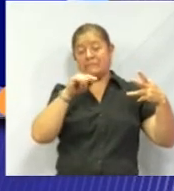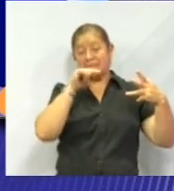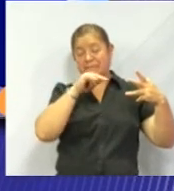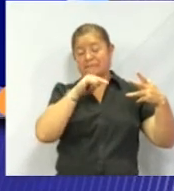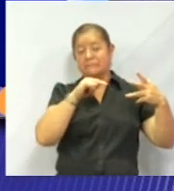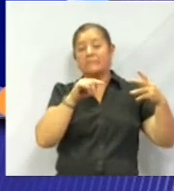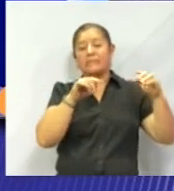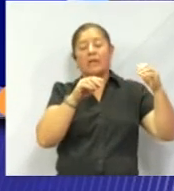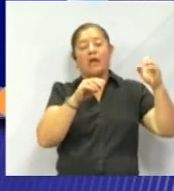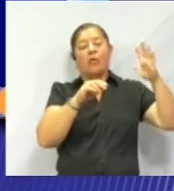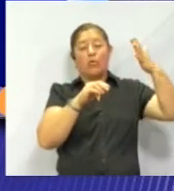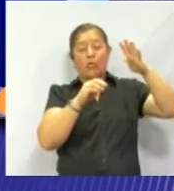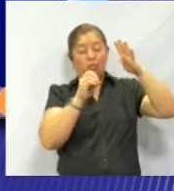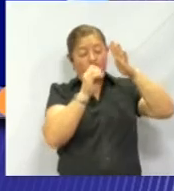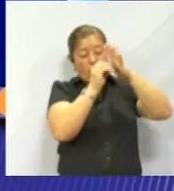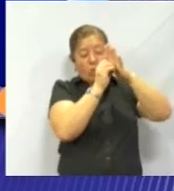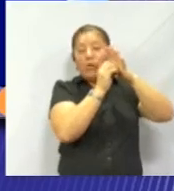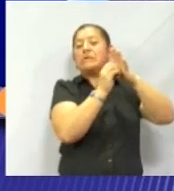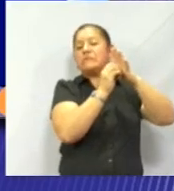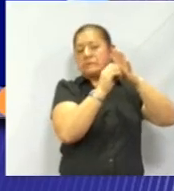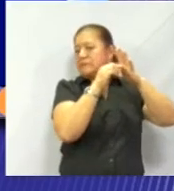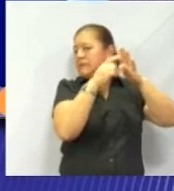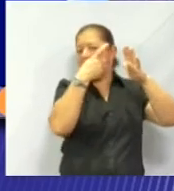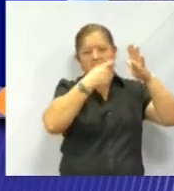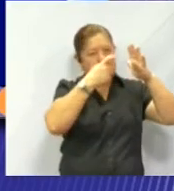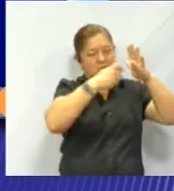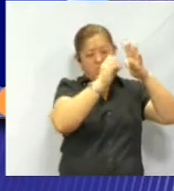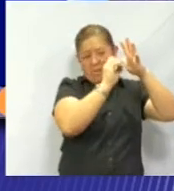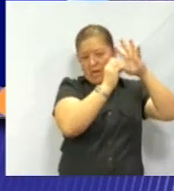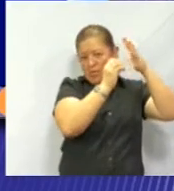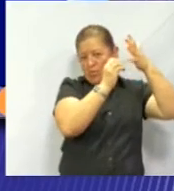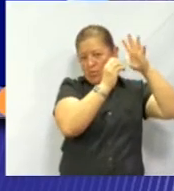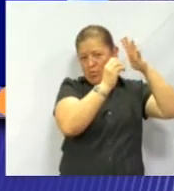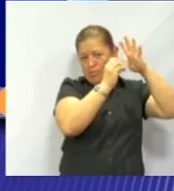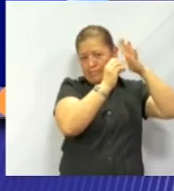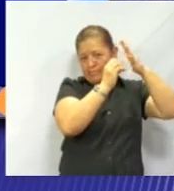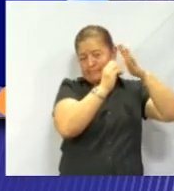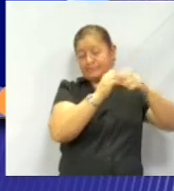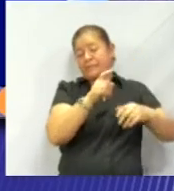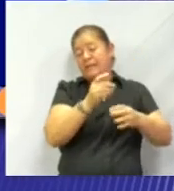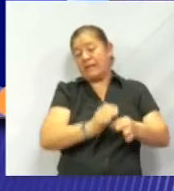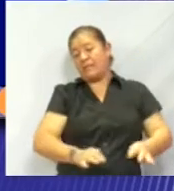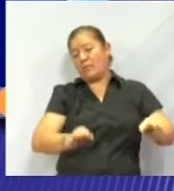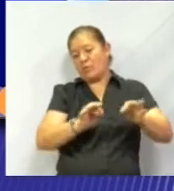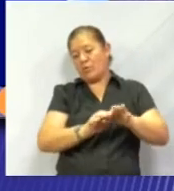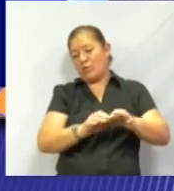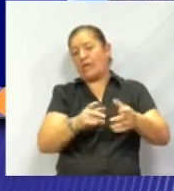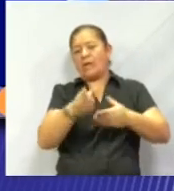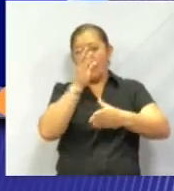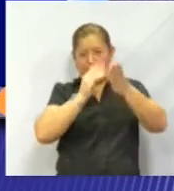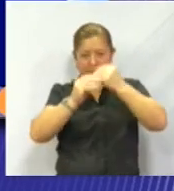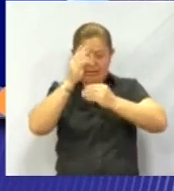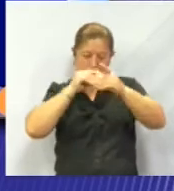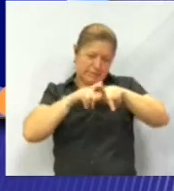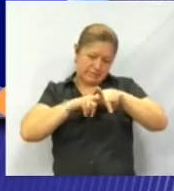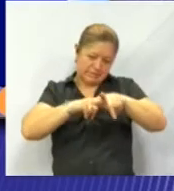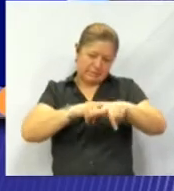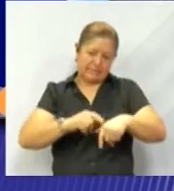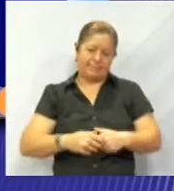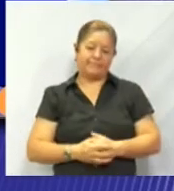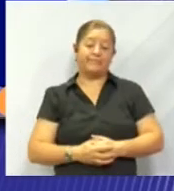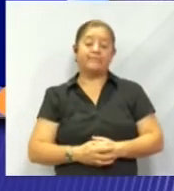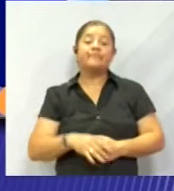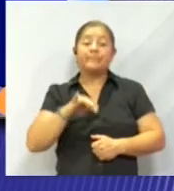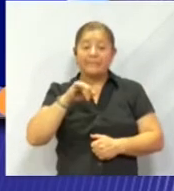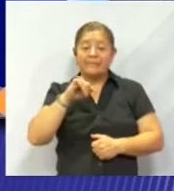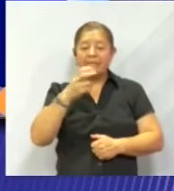más cercano al Sol. Es el primero en nuestro sistema solar. Pero lo importante es seguir aprendiendo, ¿no crees? Claro que sí, sí, es cierto, Iván.